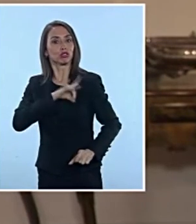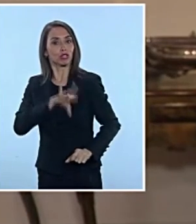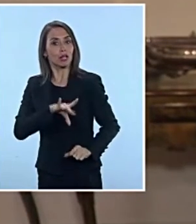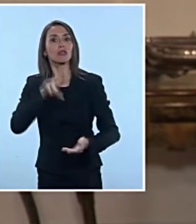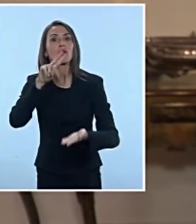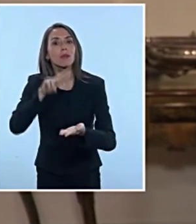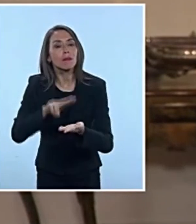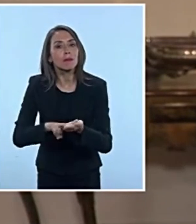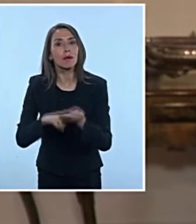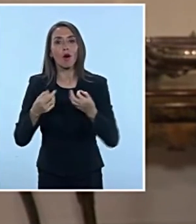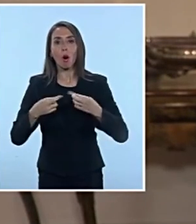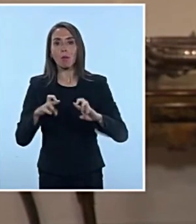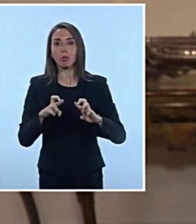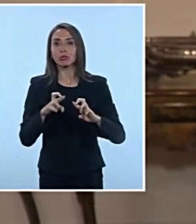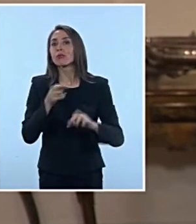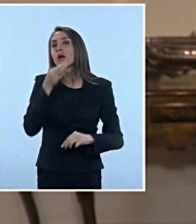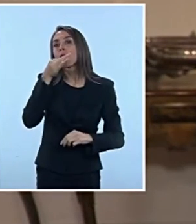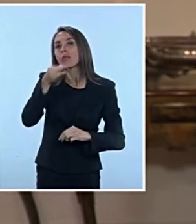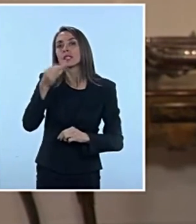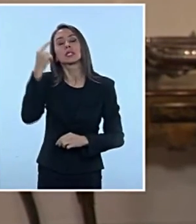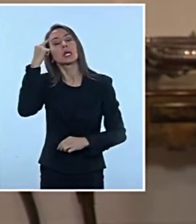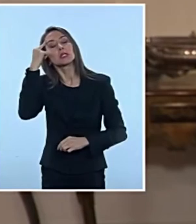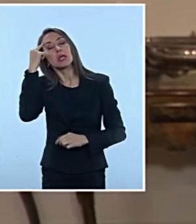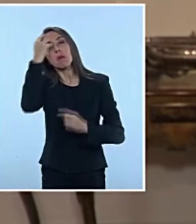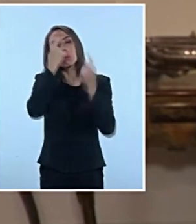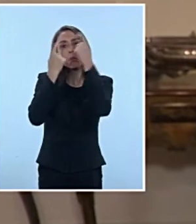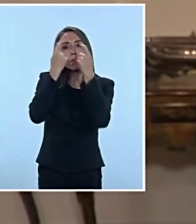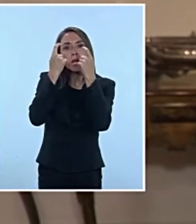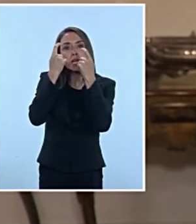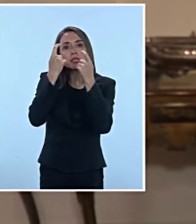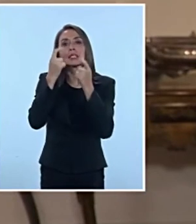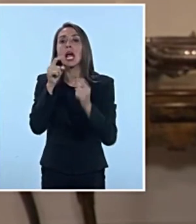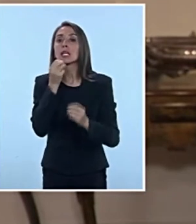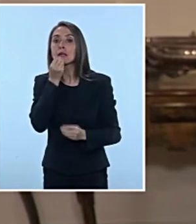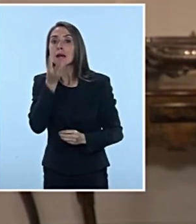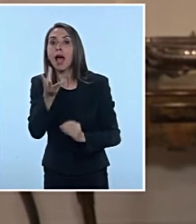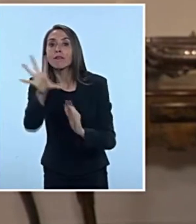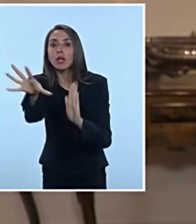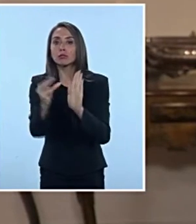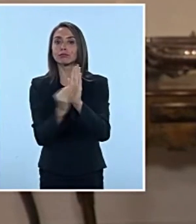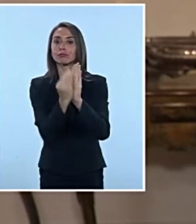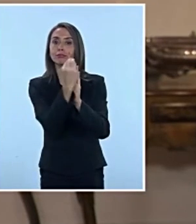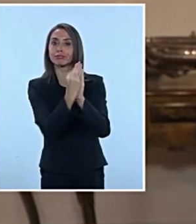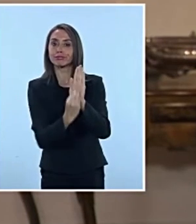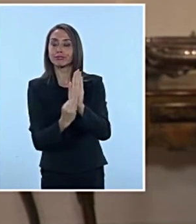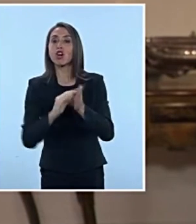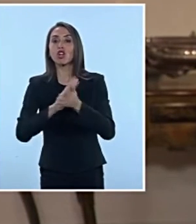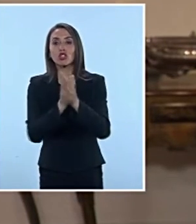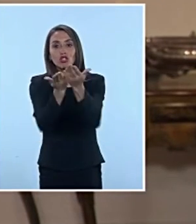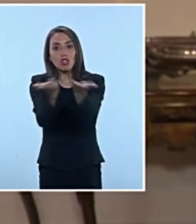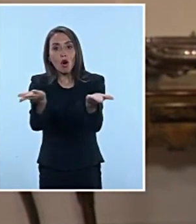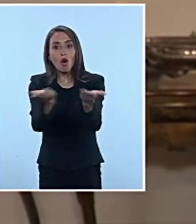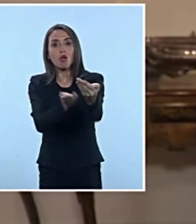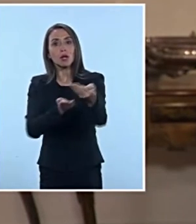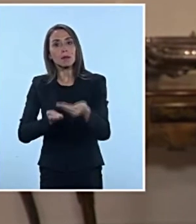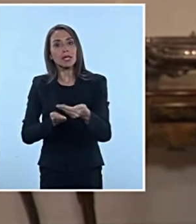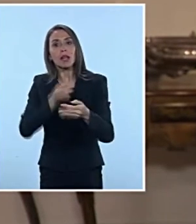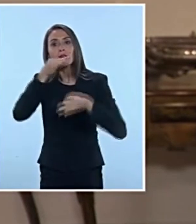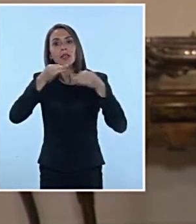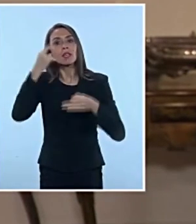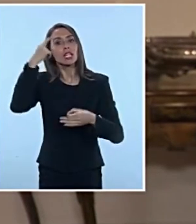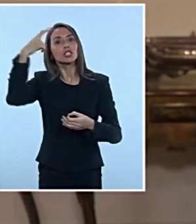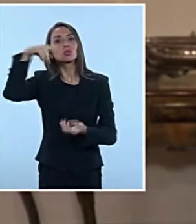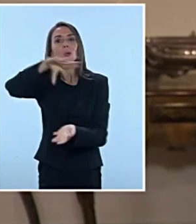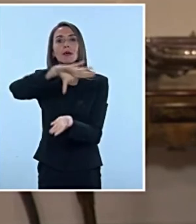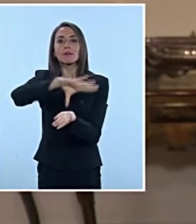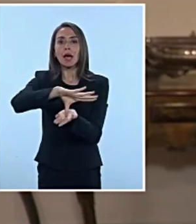verdaderamente la oportunidad de decir lo que piensan y sean tomados en cuenta. Están todos invitados a expresar sus sueños de país.